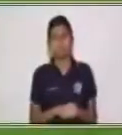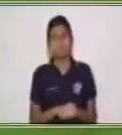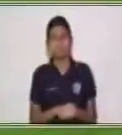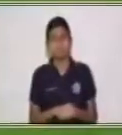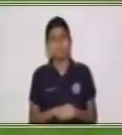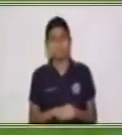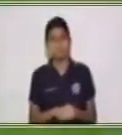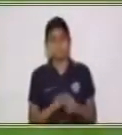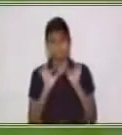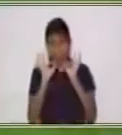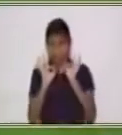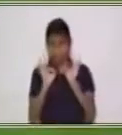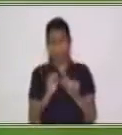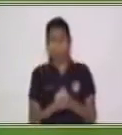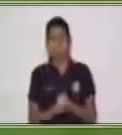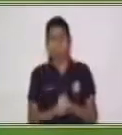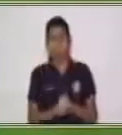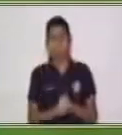Muy bien.